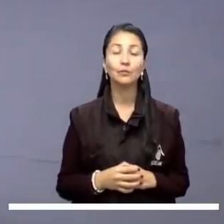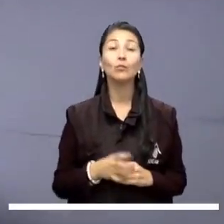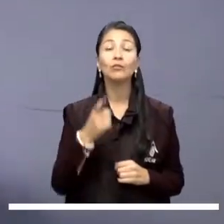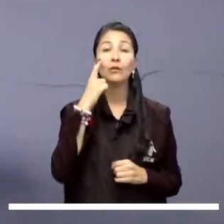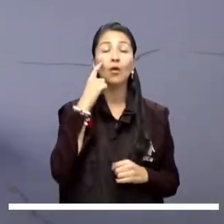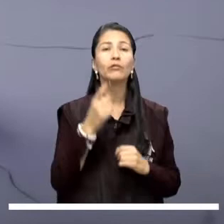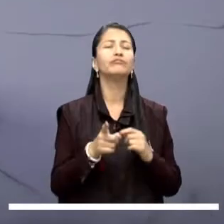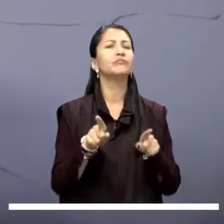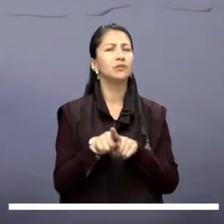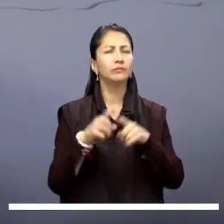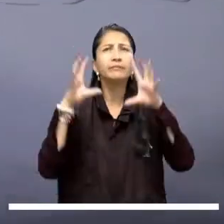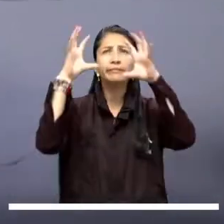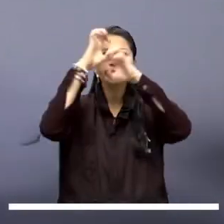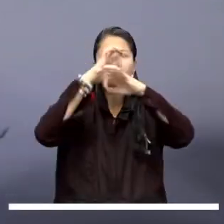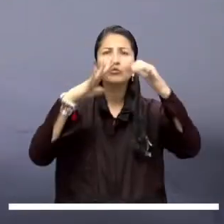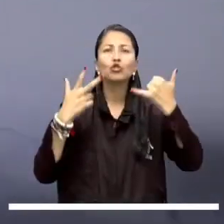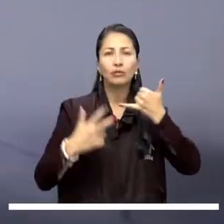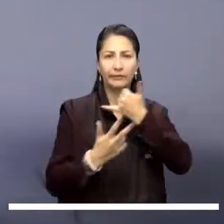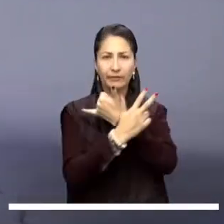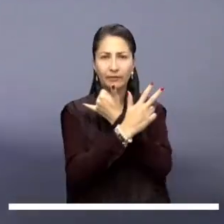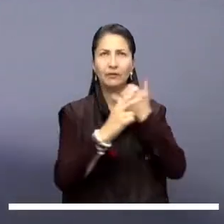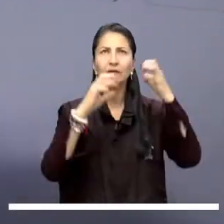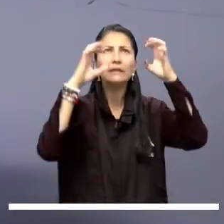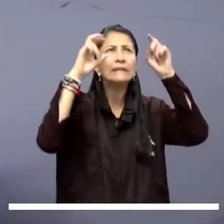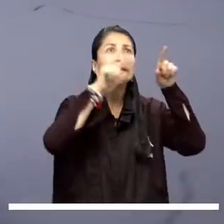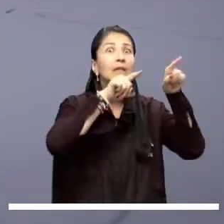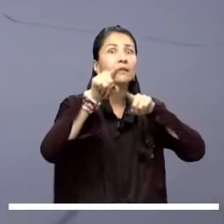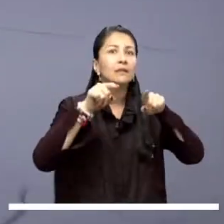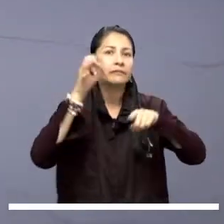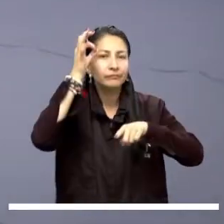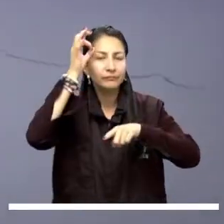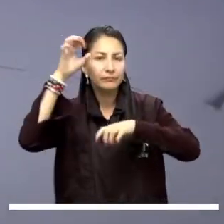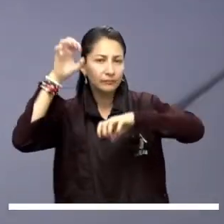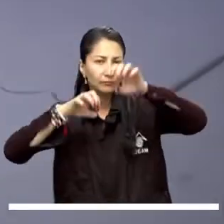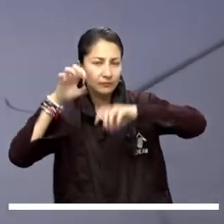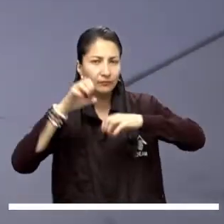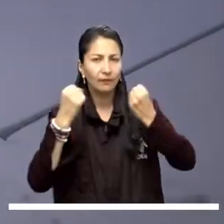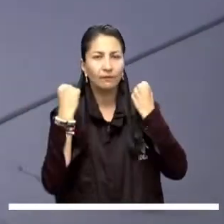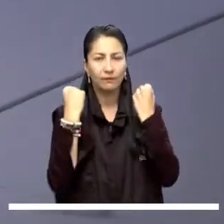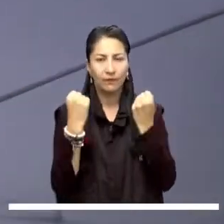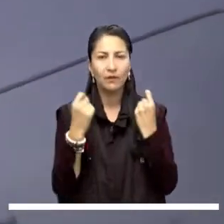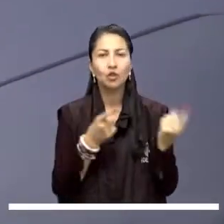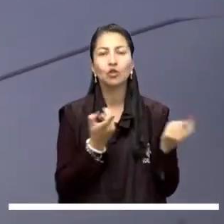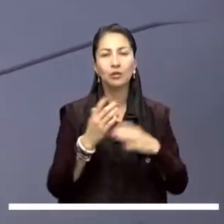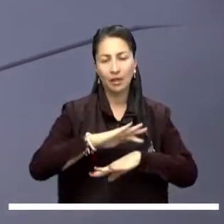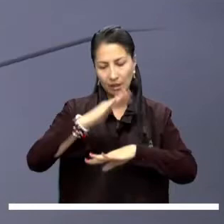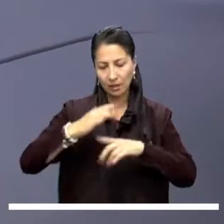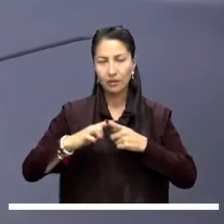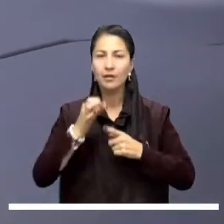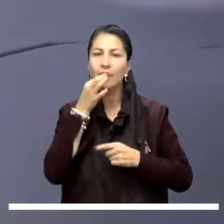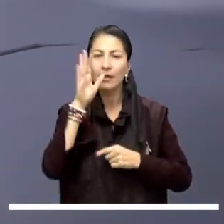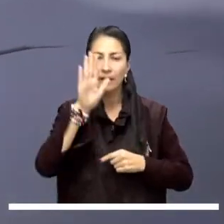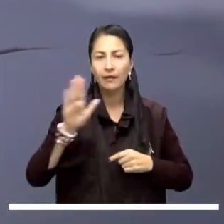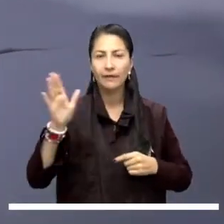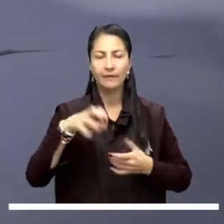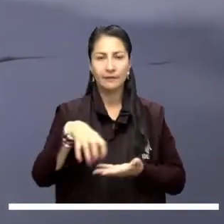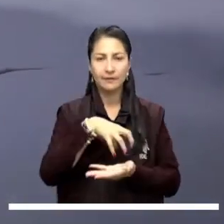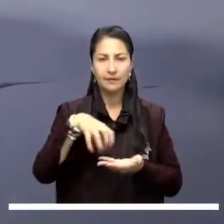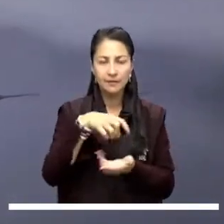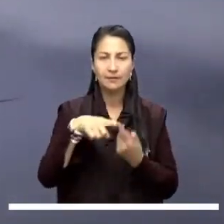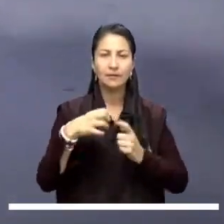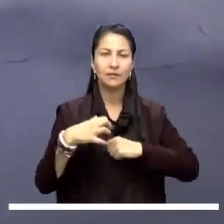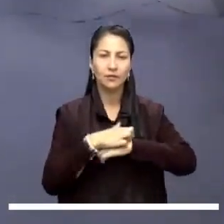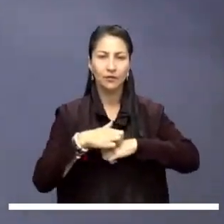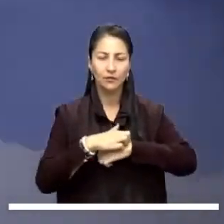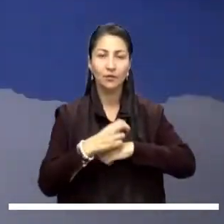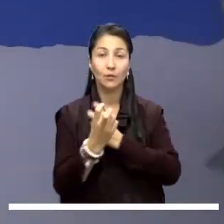continuarán condiciones nubladas en la región andina y se pueden presentar lluvias fuertes en diferentes sectores de antioquia eje cafetero santander